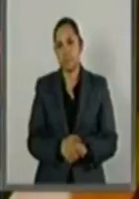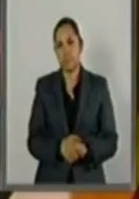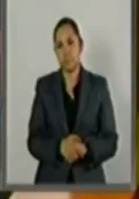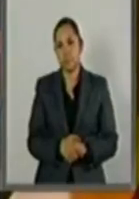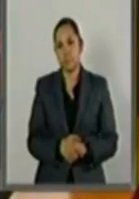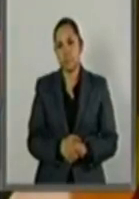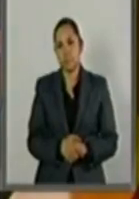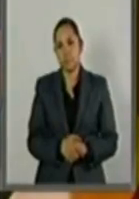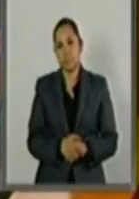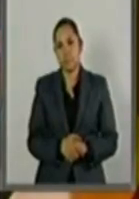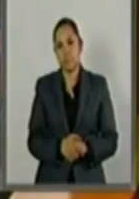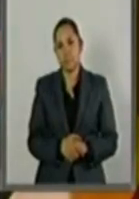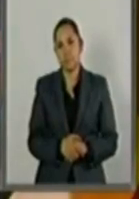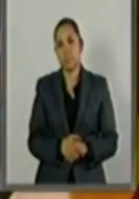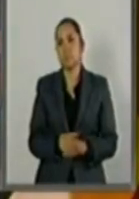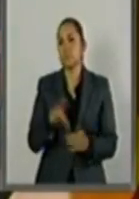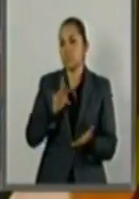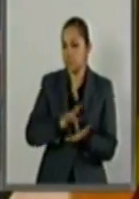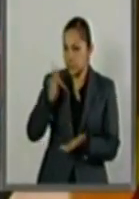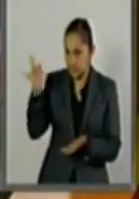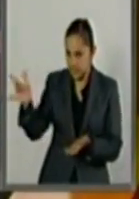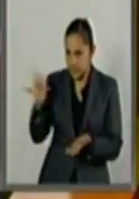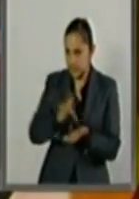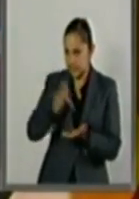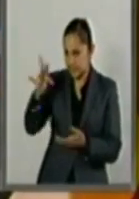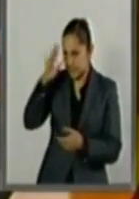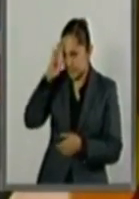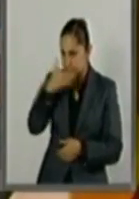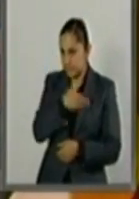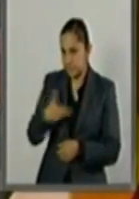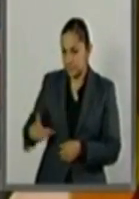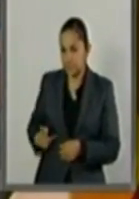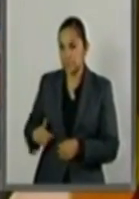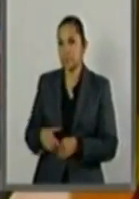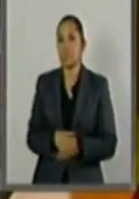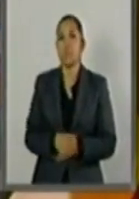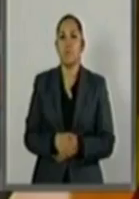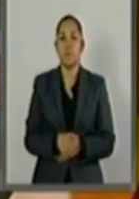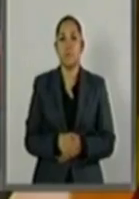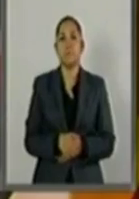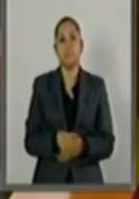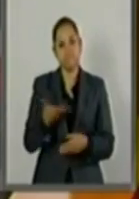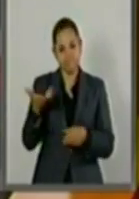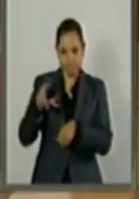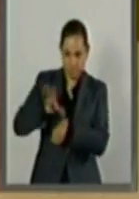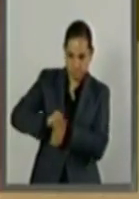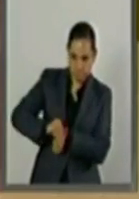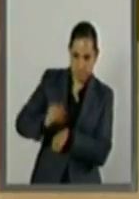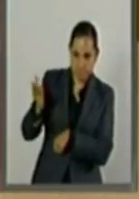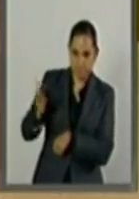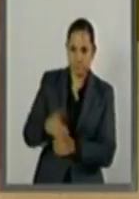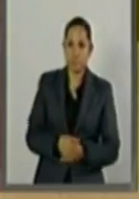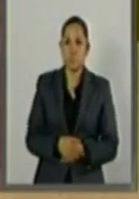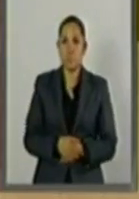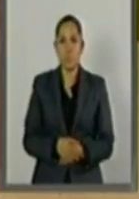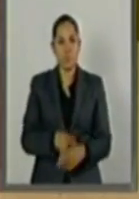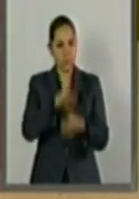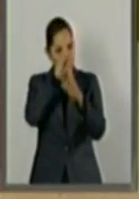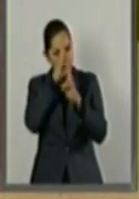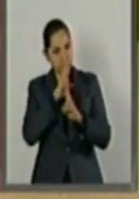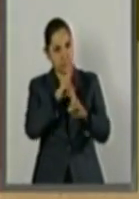Muchas gracias, muchas gracias, Presidente, con su anuencia. Distinguida